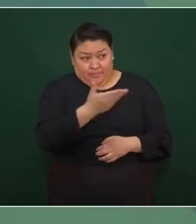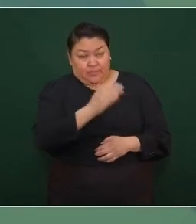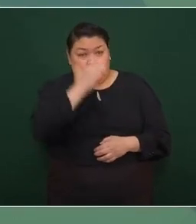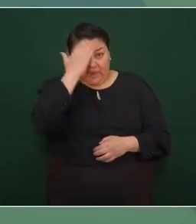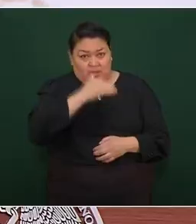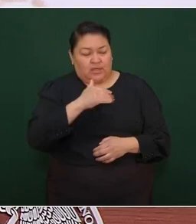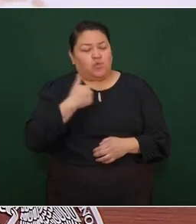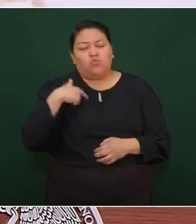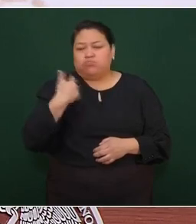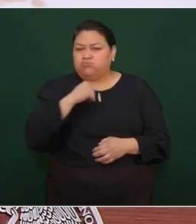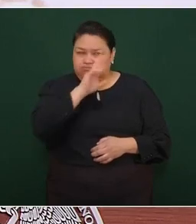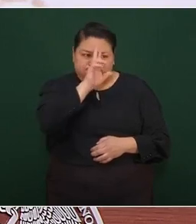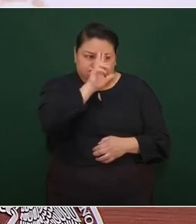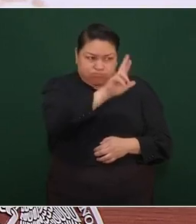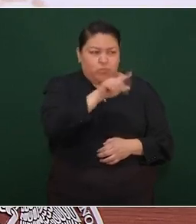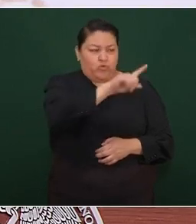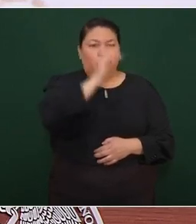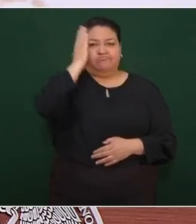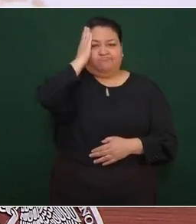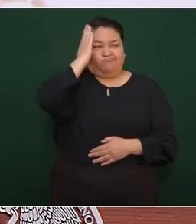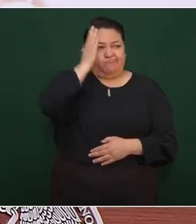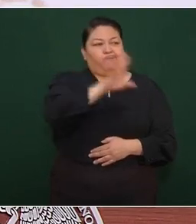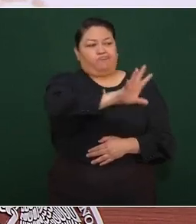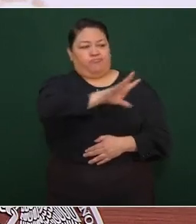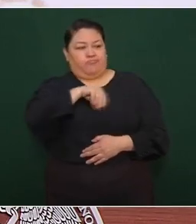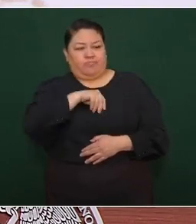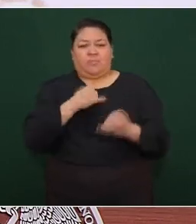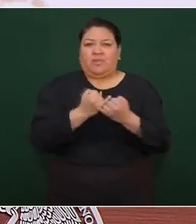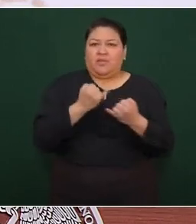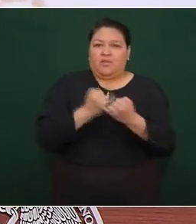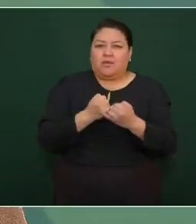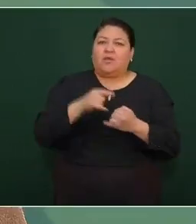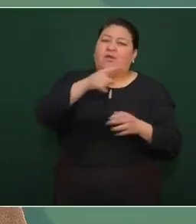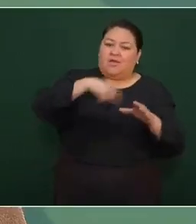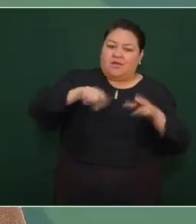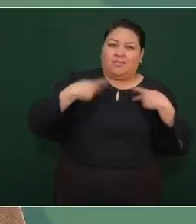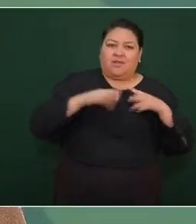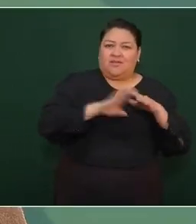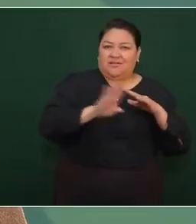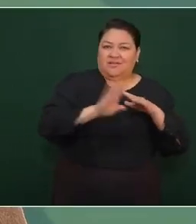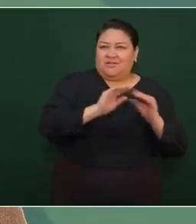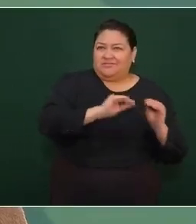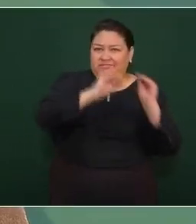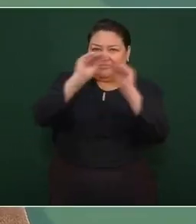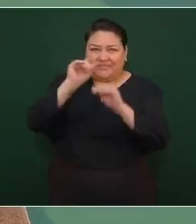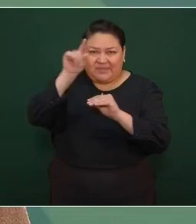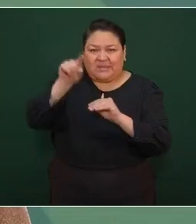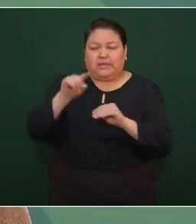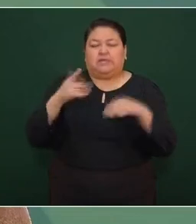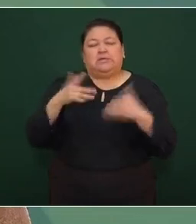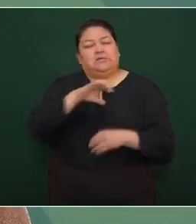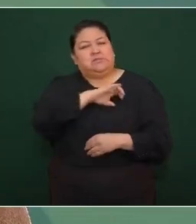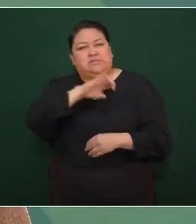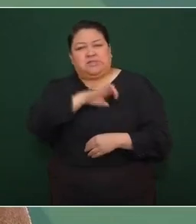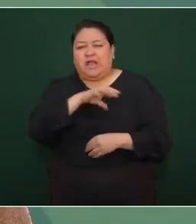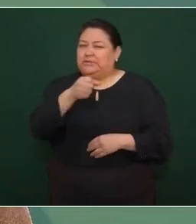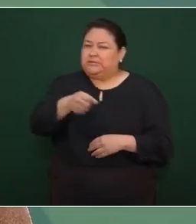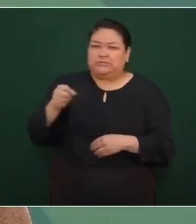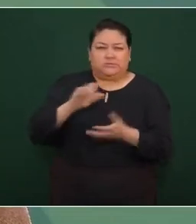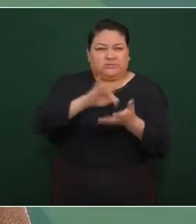le reconocemos, siguiendo el ejemplo de usted, y les abrazamos a la distancia a todos los paisanos. Y desde luego reiterar